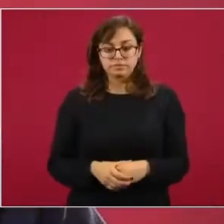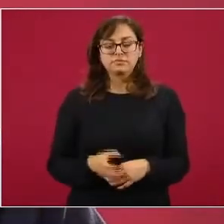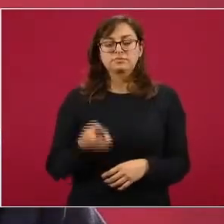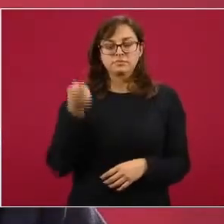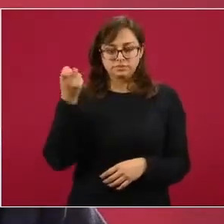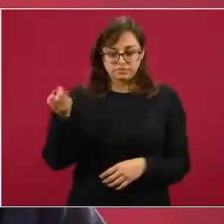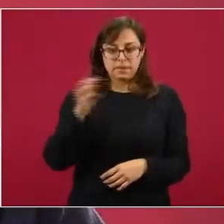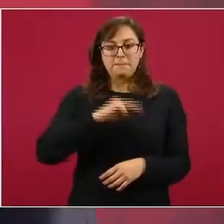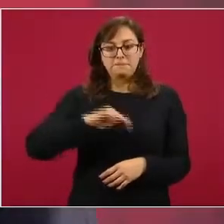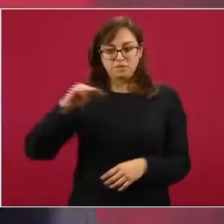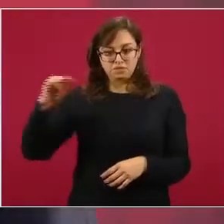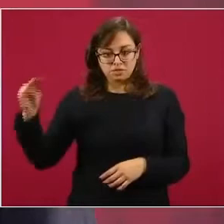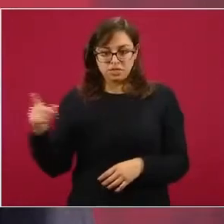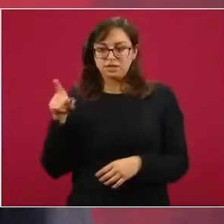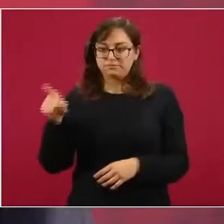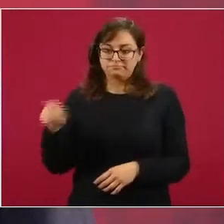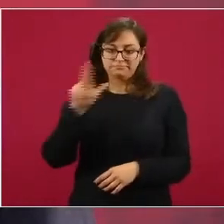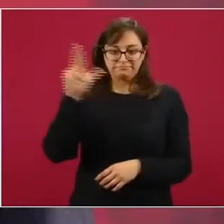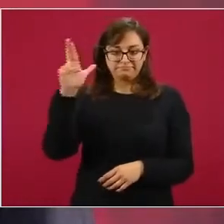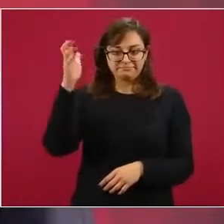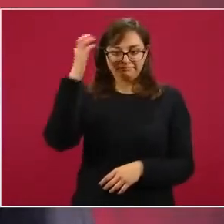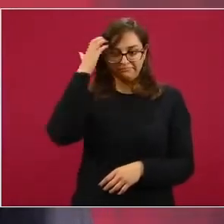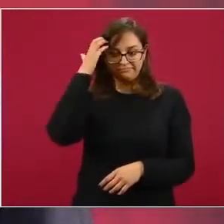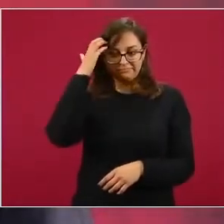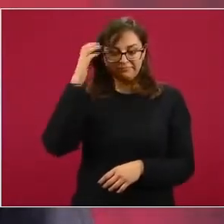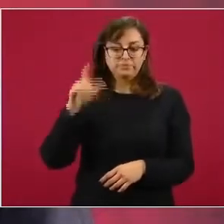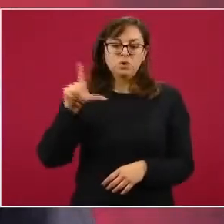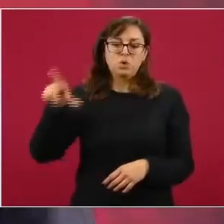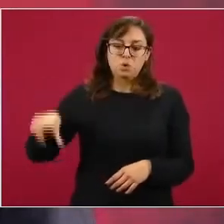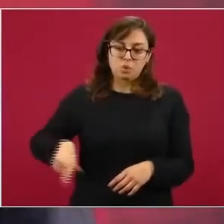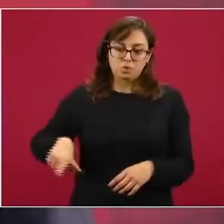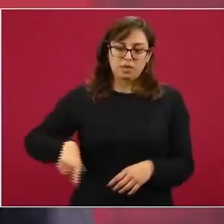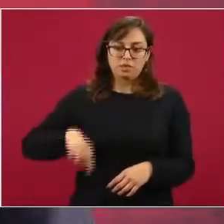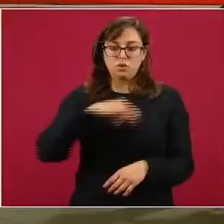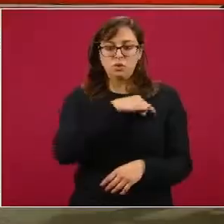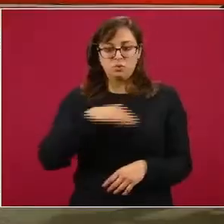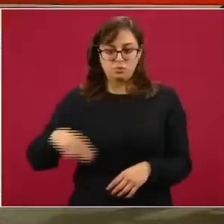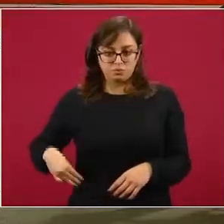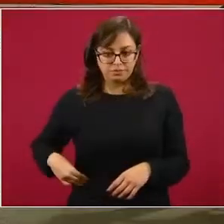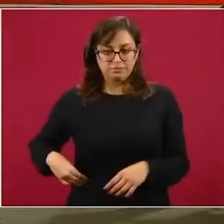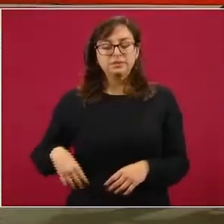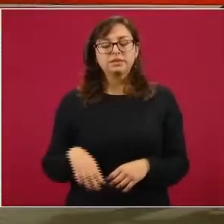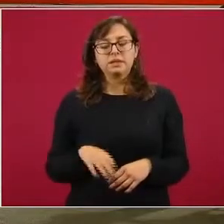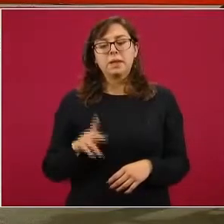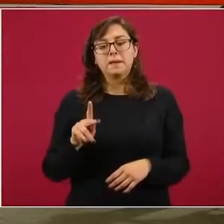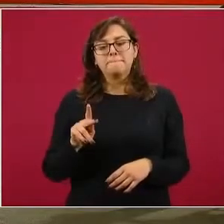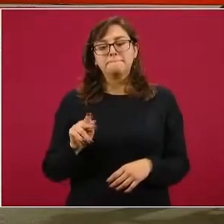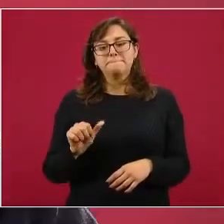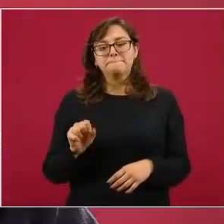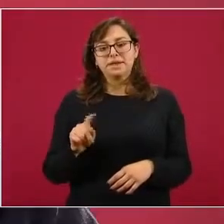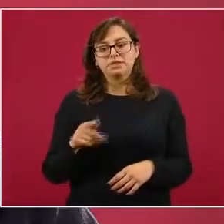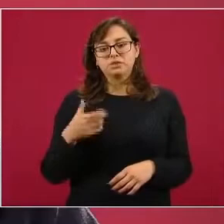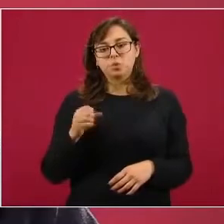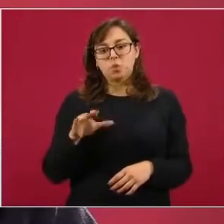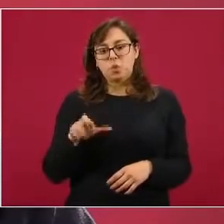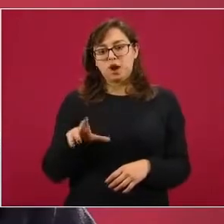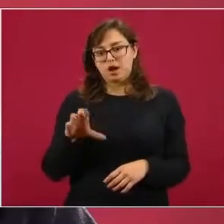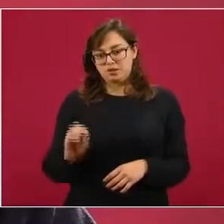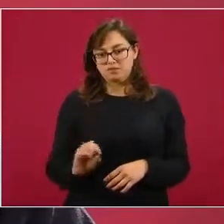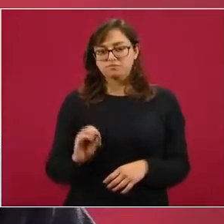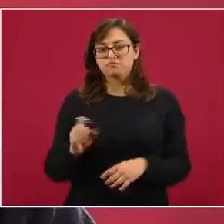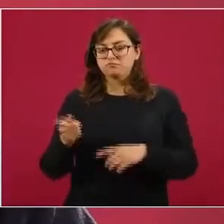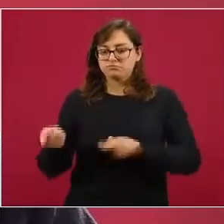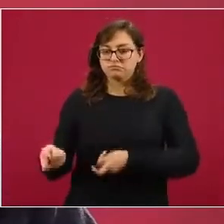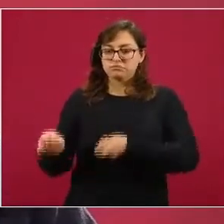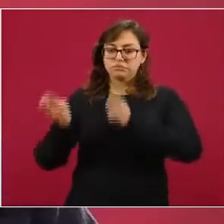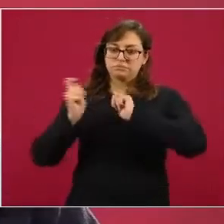los trabajadores de la salud el gobierno municipal de Páscuaro al condecorarnos con la condecoración